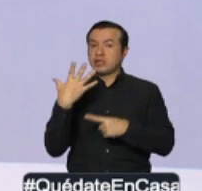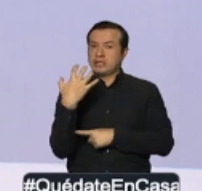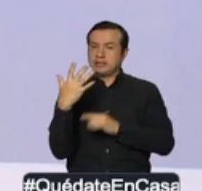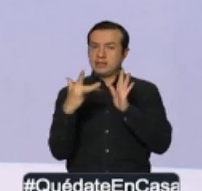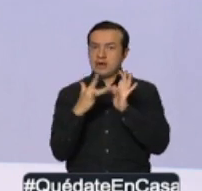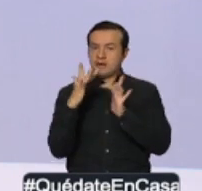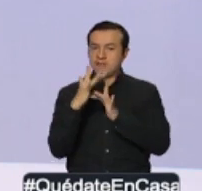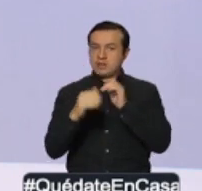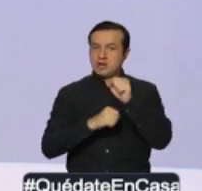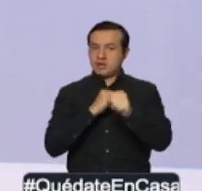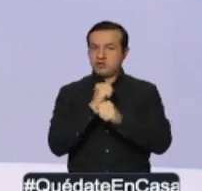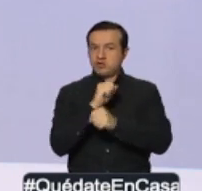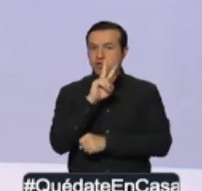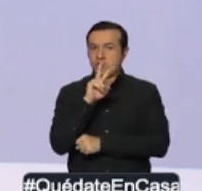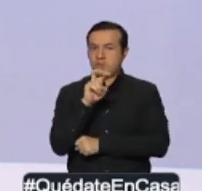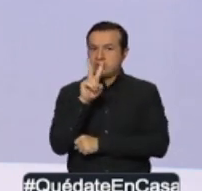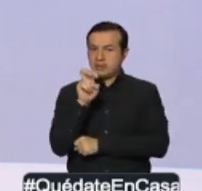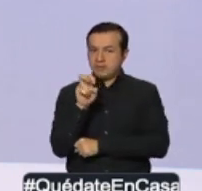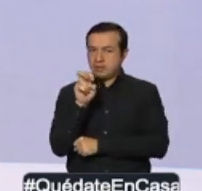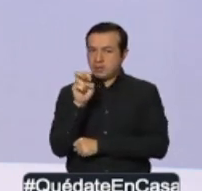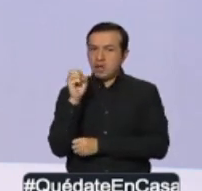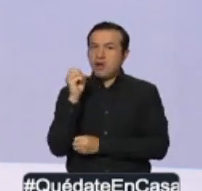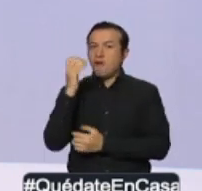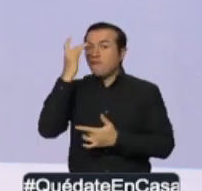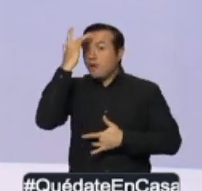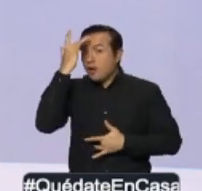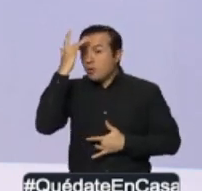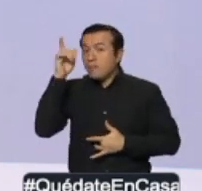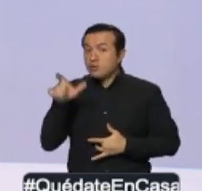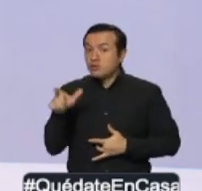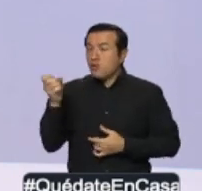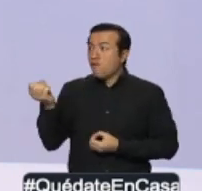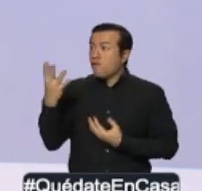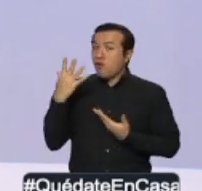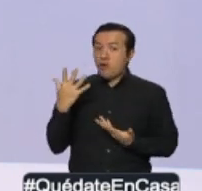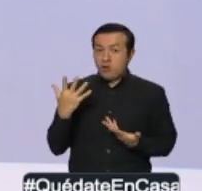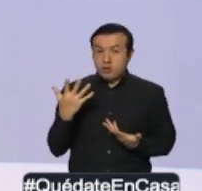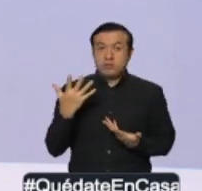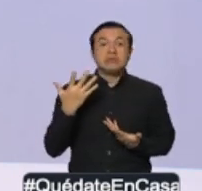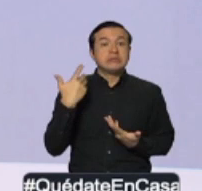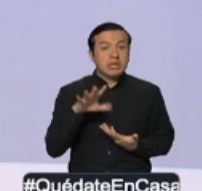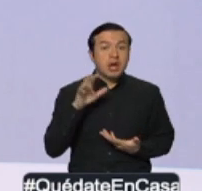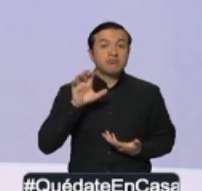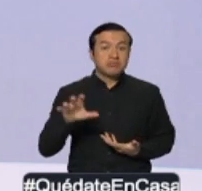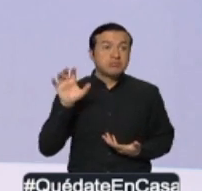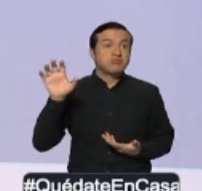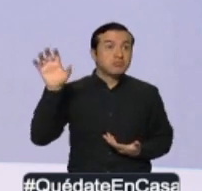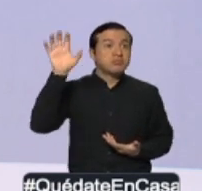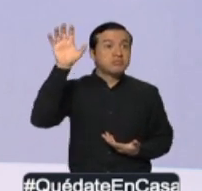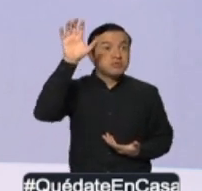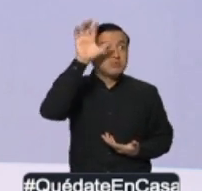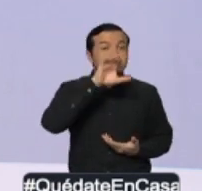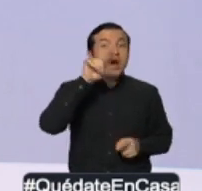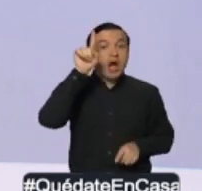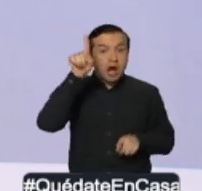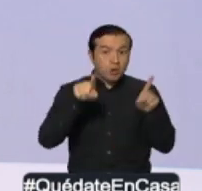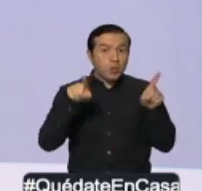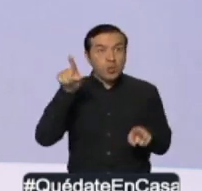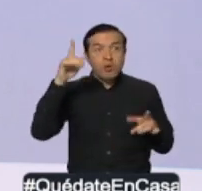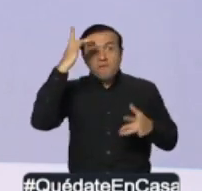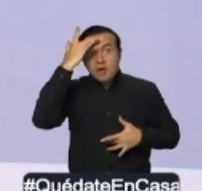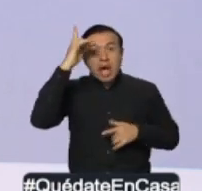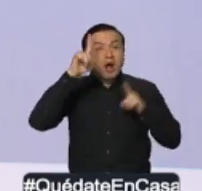2020. A escala nacional, se han anunciado en todas las provincias casos confirmados y sospechosos por COVID